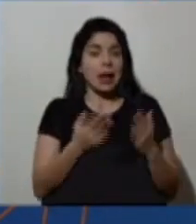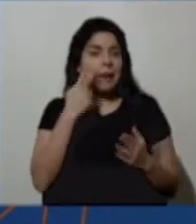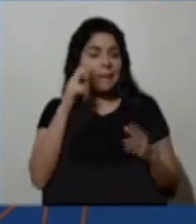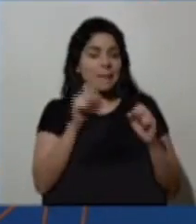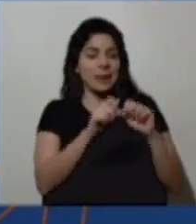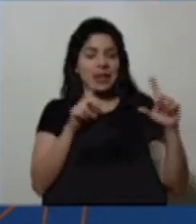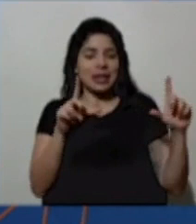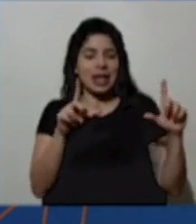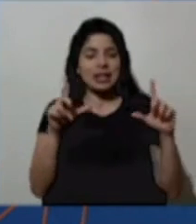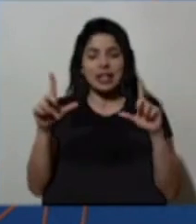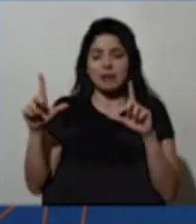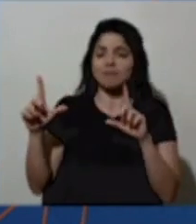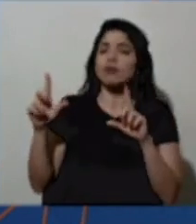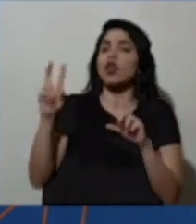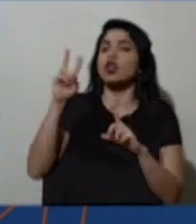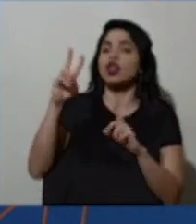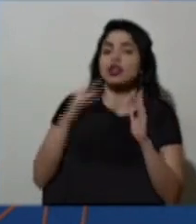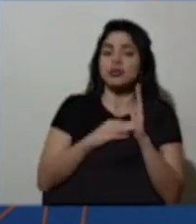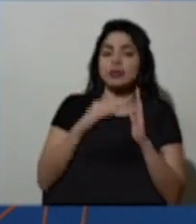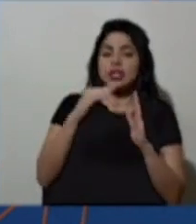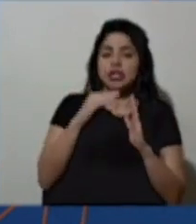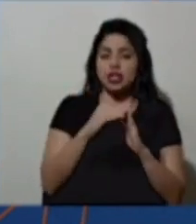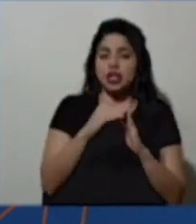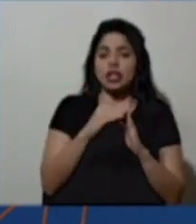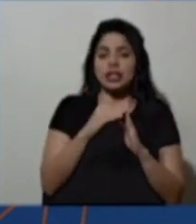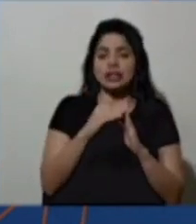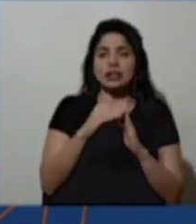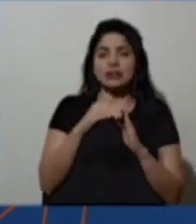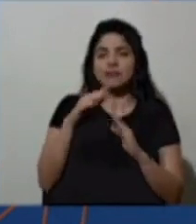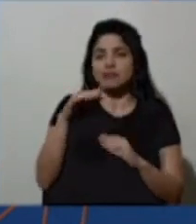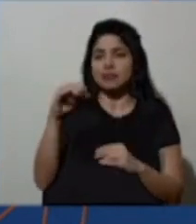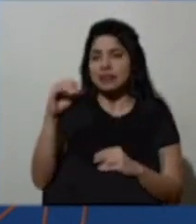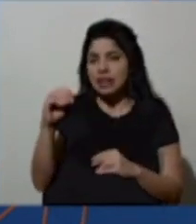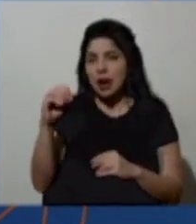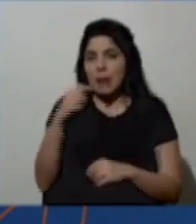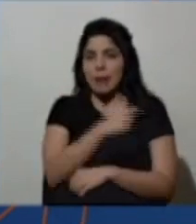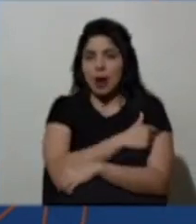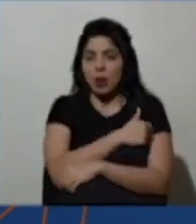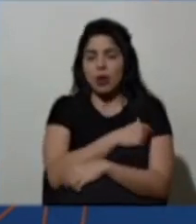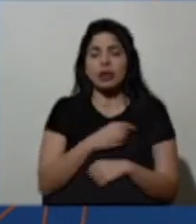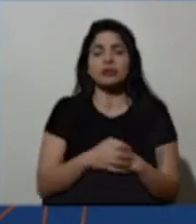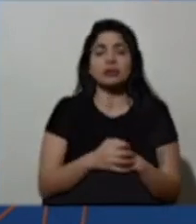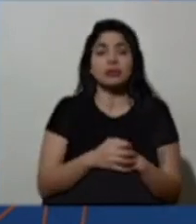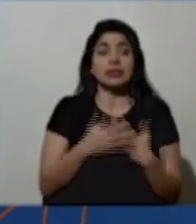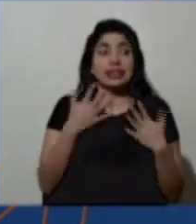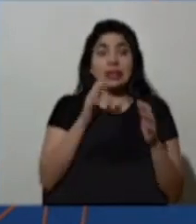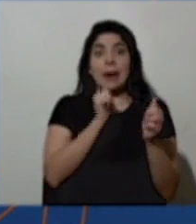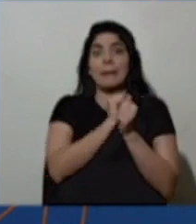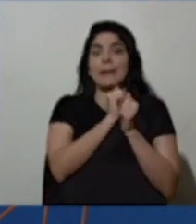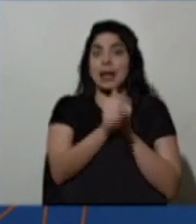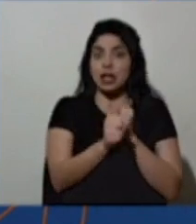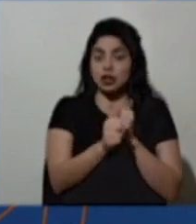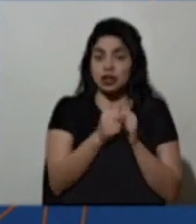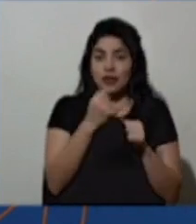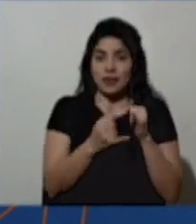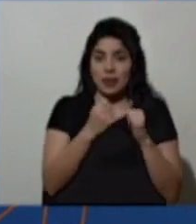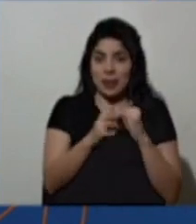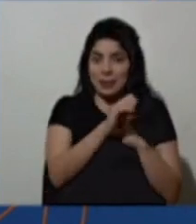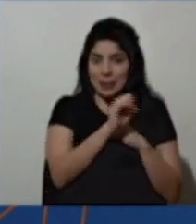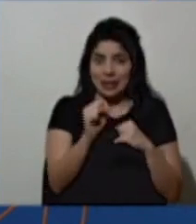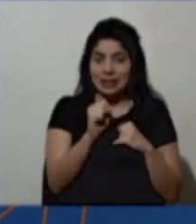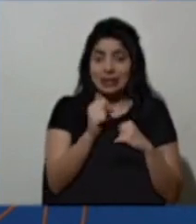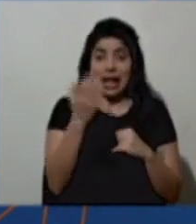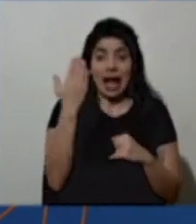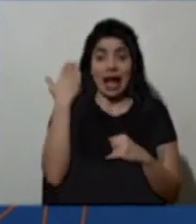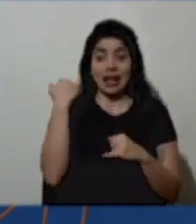pantalla, 2 millones 228 mil 085 vacunas. Ya logramos pasar la meta que se había puesto para el final del mes. La